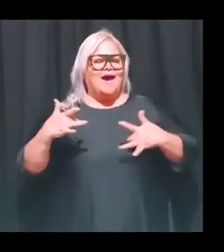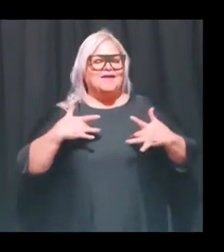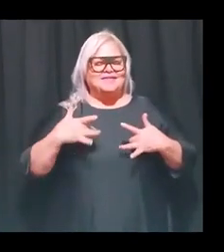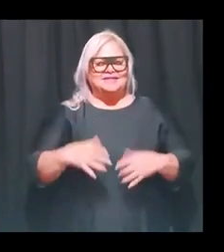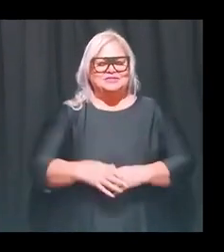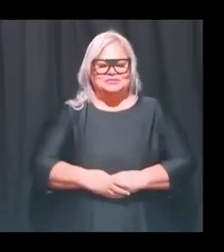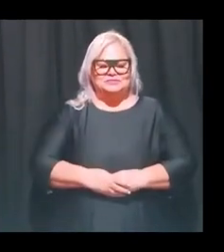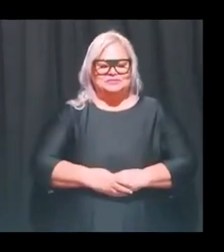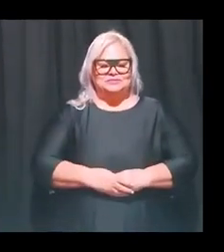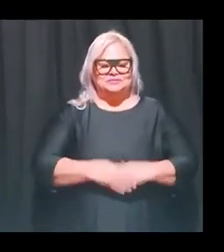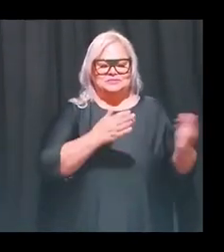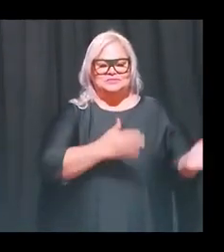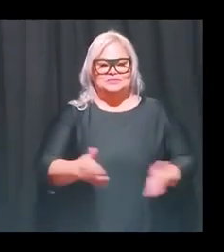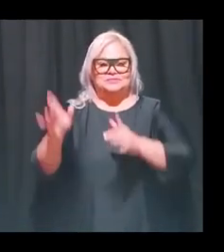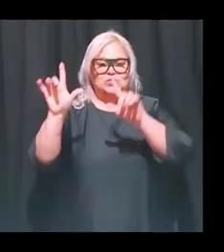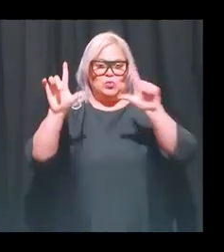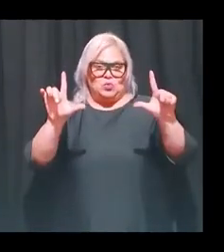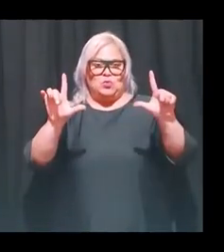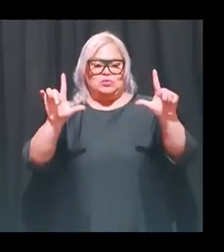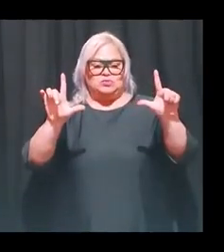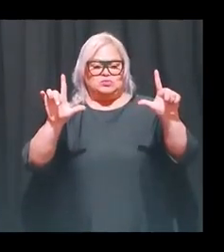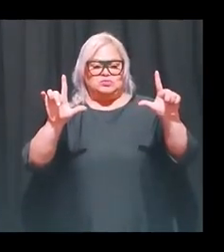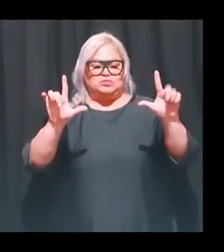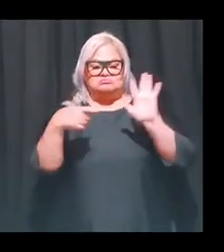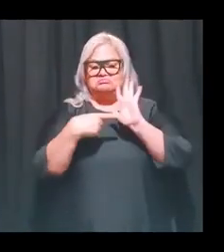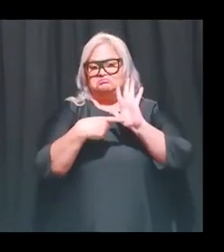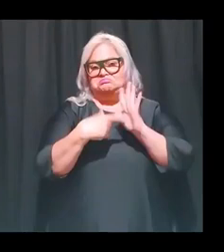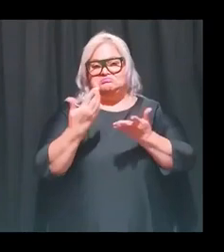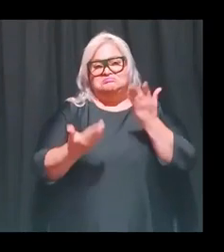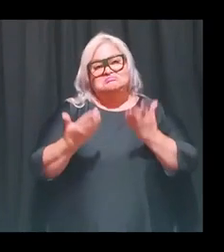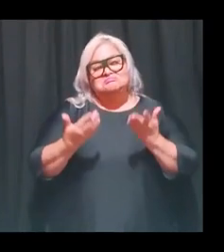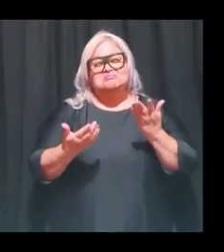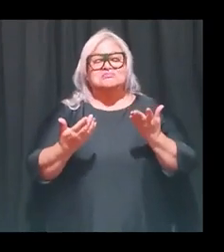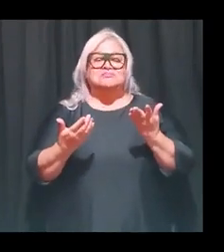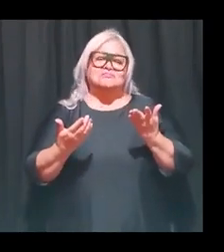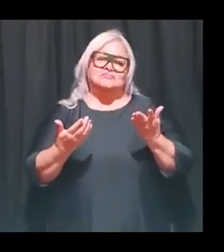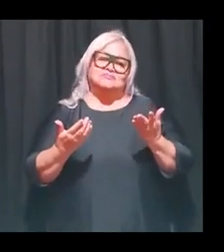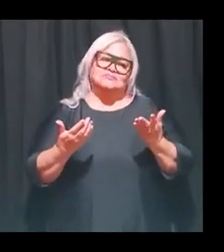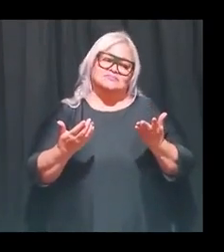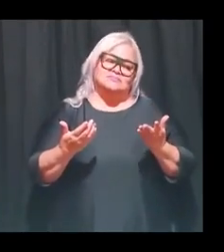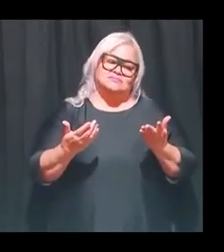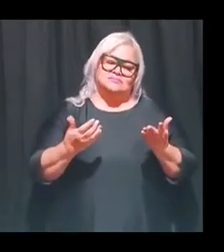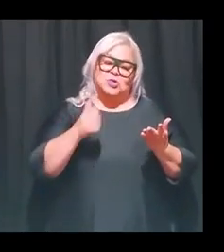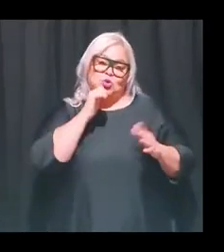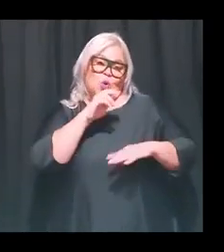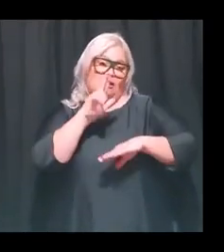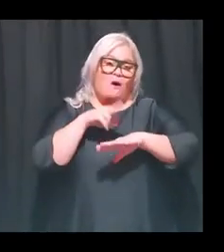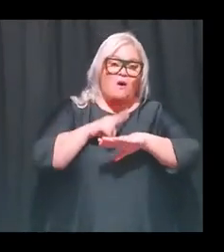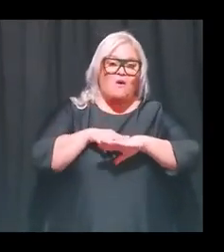Esta otra pintura que pues tal vez no no es tan obvia